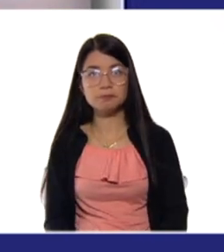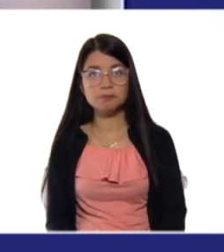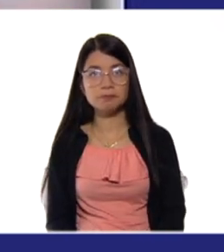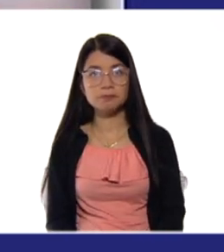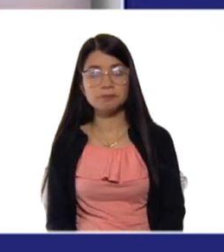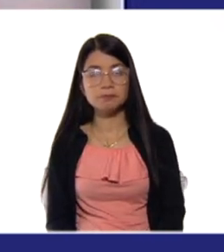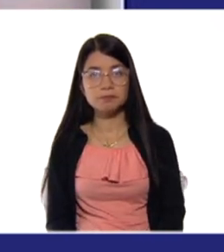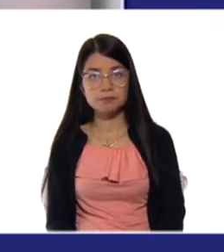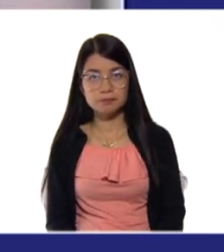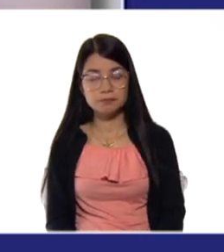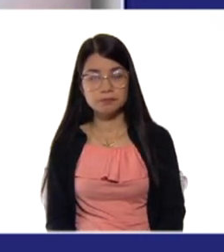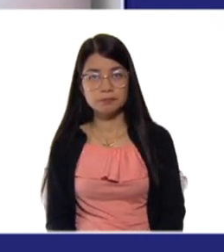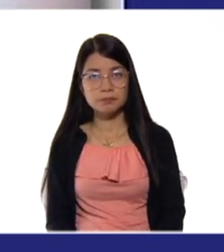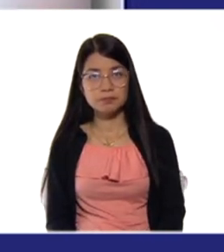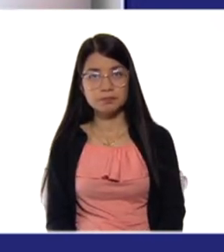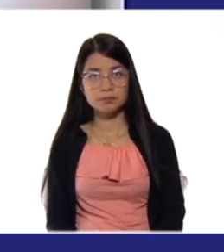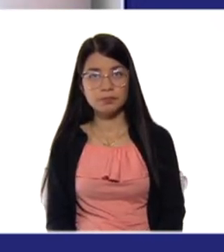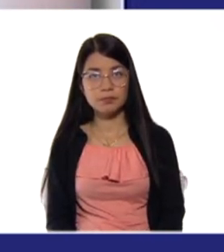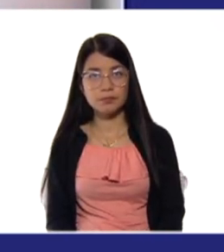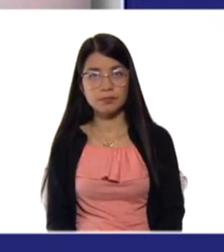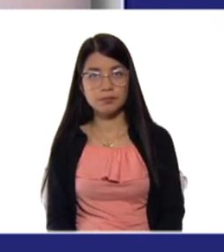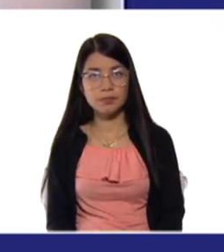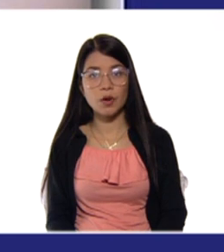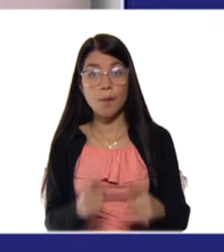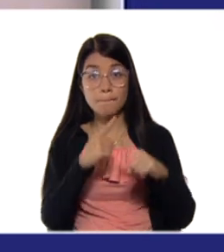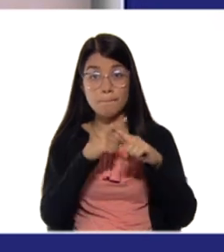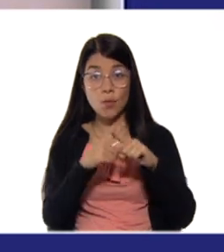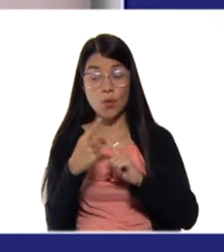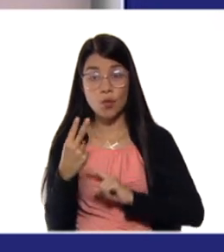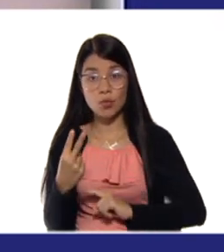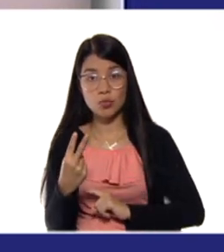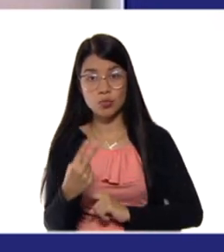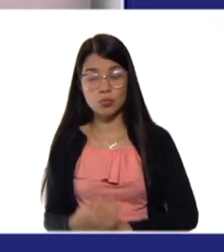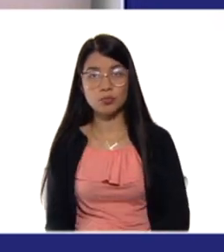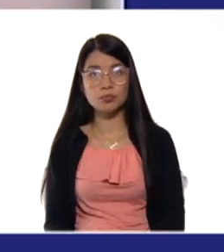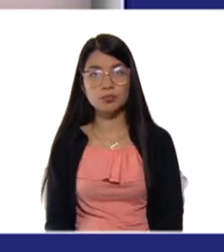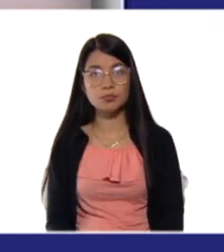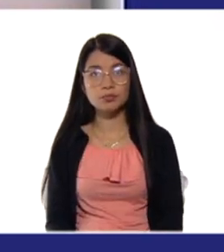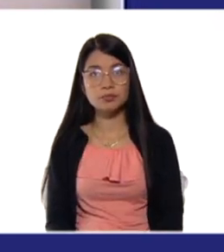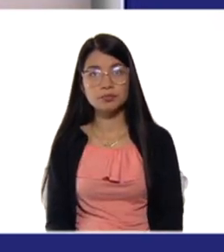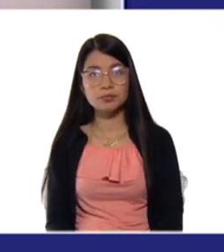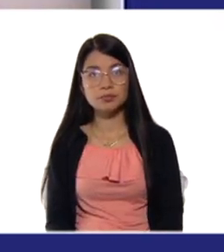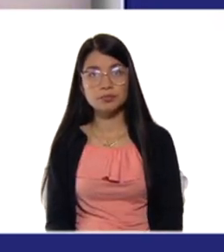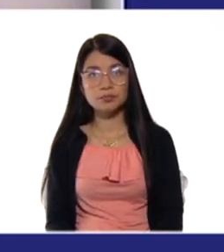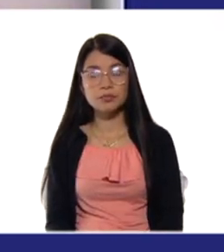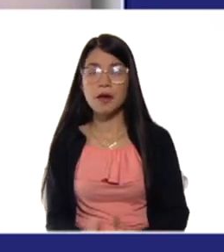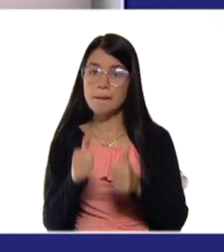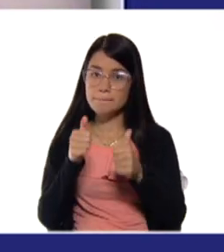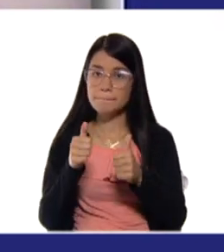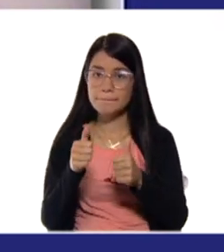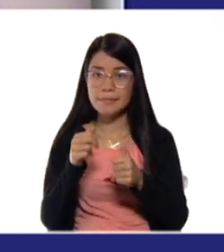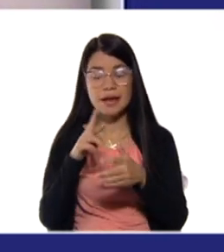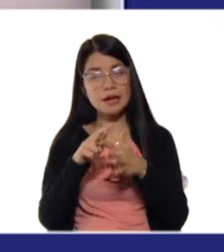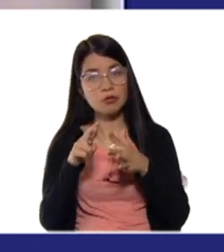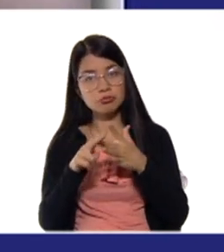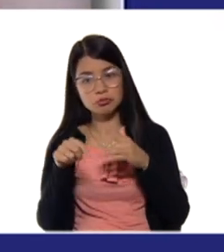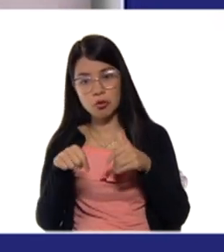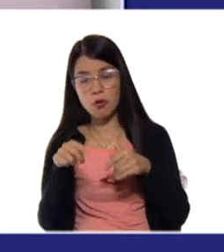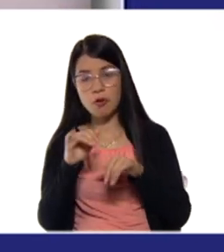Y tenemos Dos. Muy bien. Eso ha sido todo por el día de hoy.